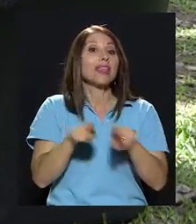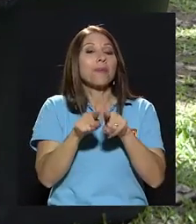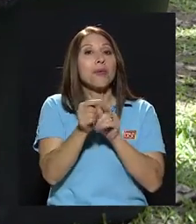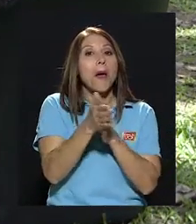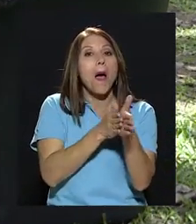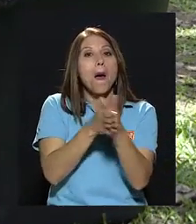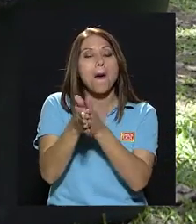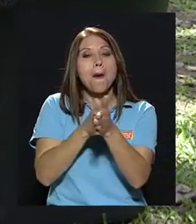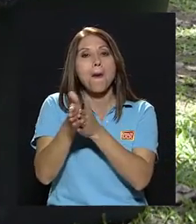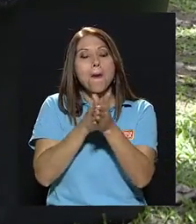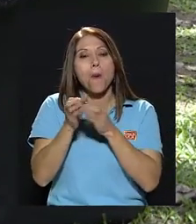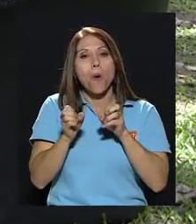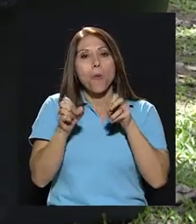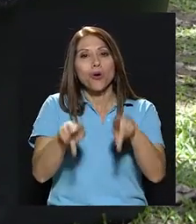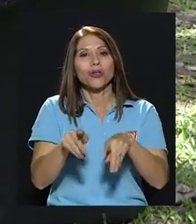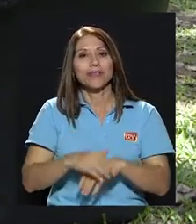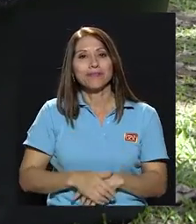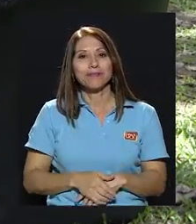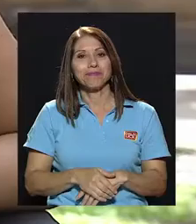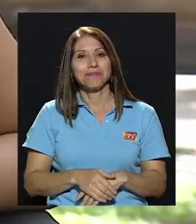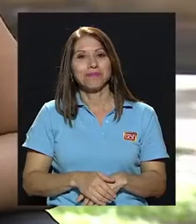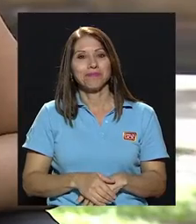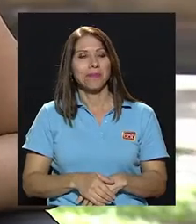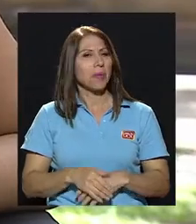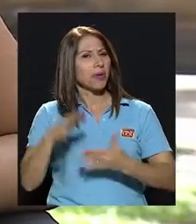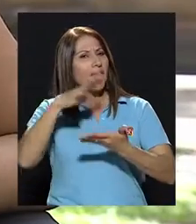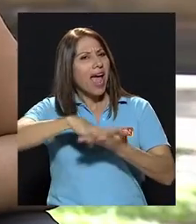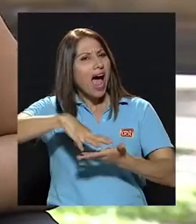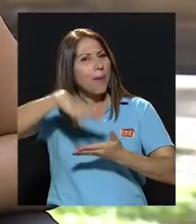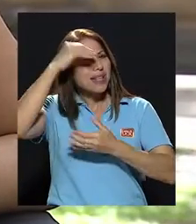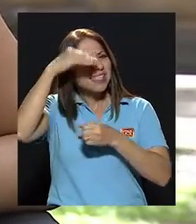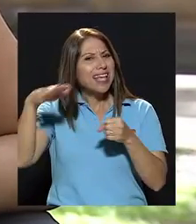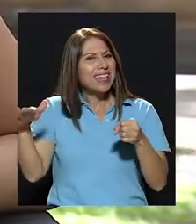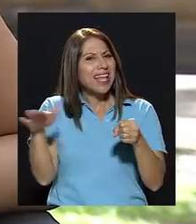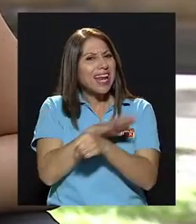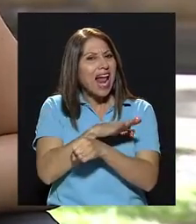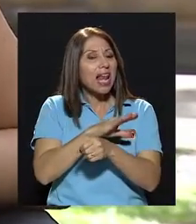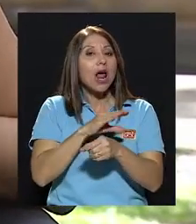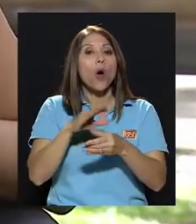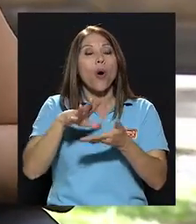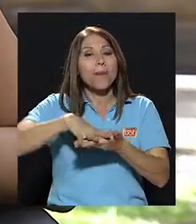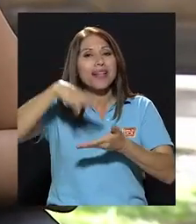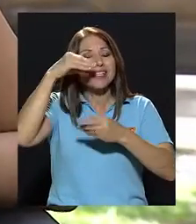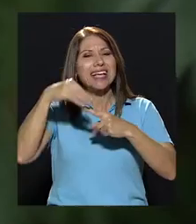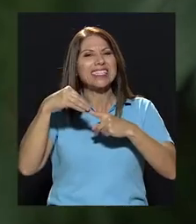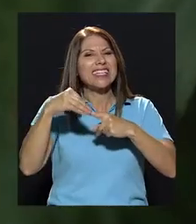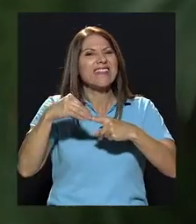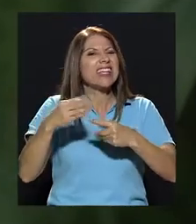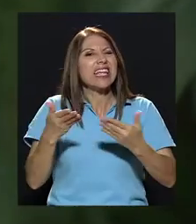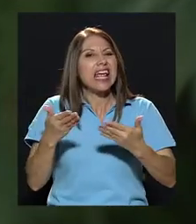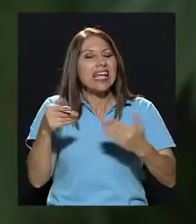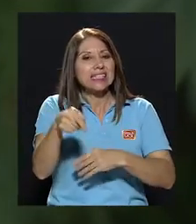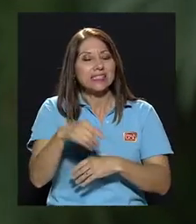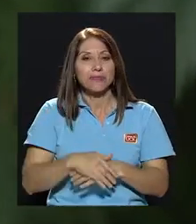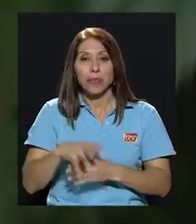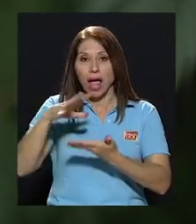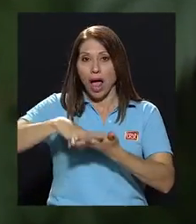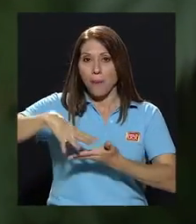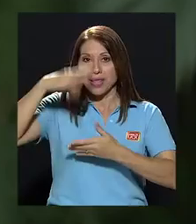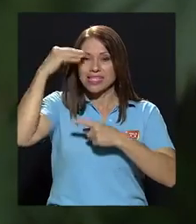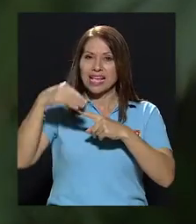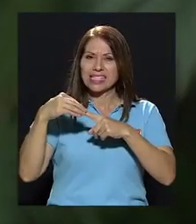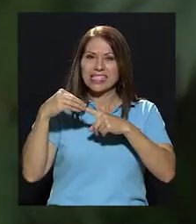pueda aprovechar esas oportunidades. Bueno, qué es el aprendizaje integral o significativo? Bueno, el aprendizaje